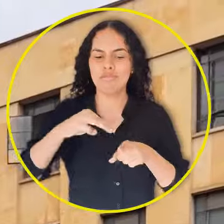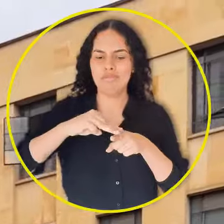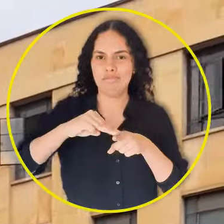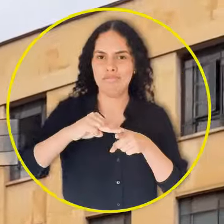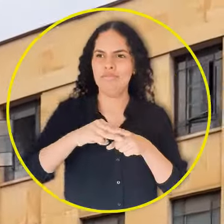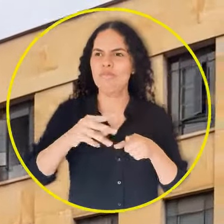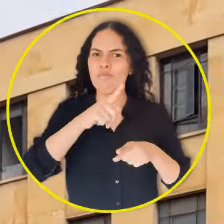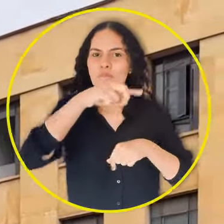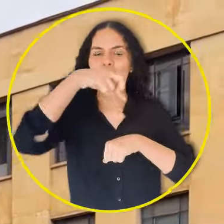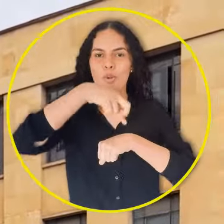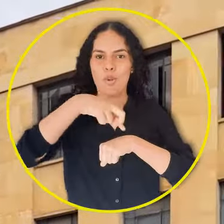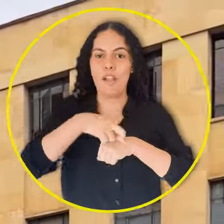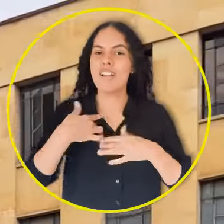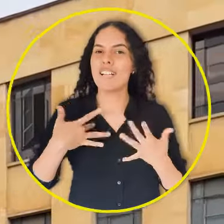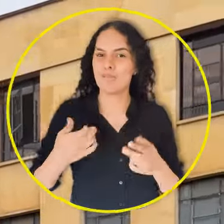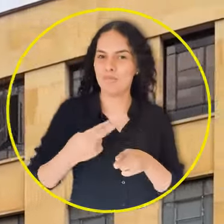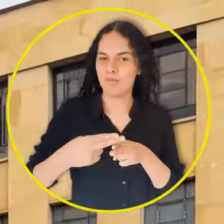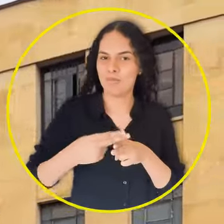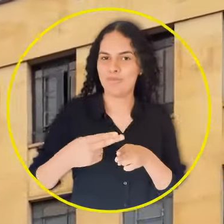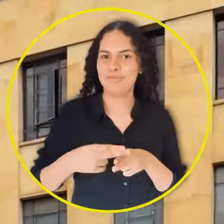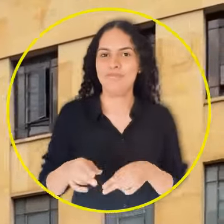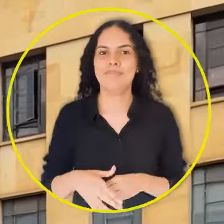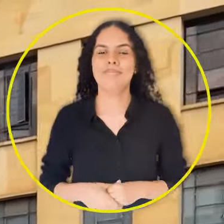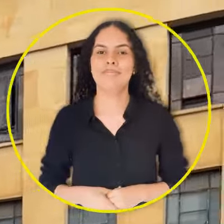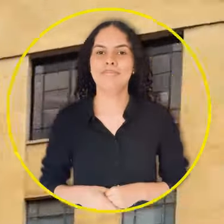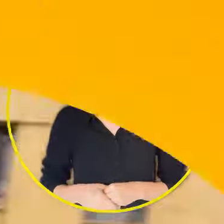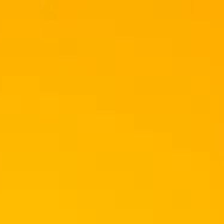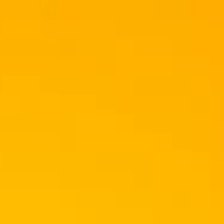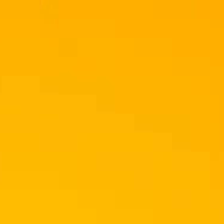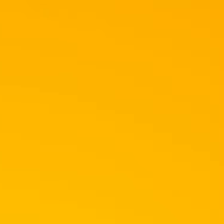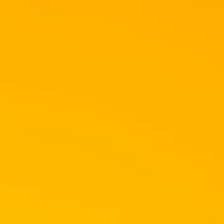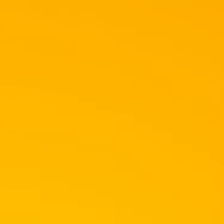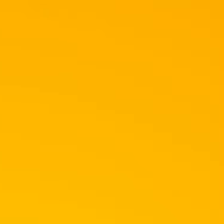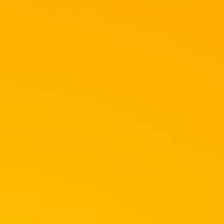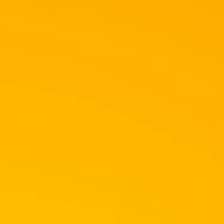también son ofrecidos en la estación de Metrolínea en Provenza. ¡Los esperamos!